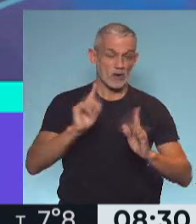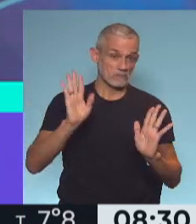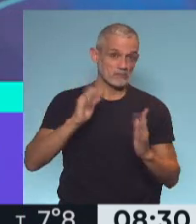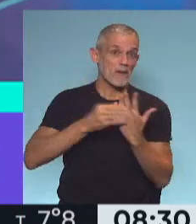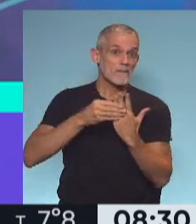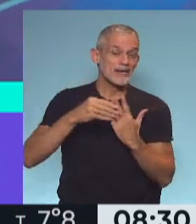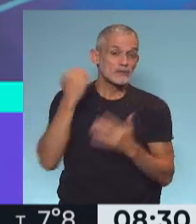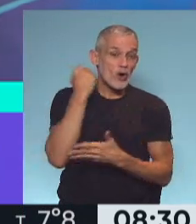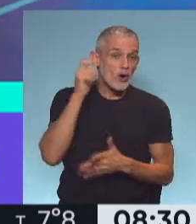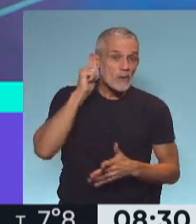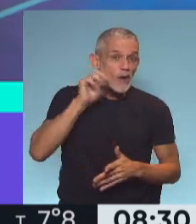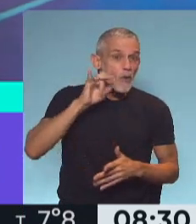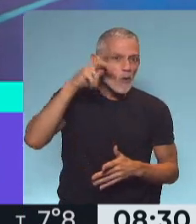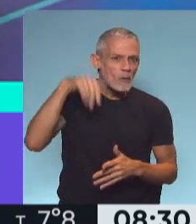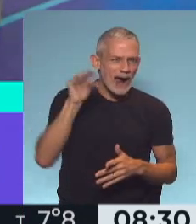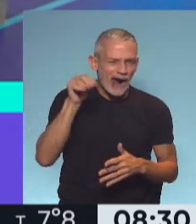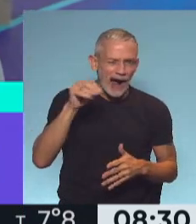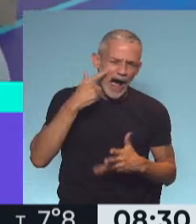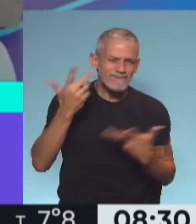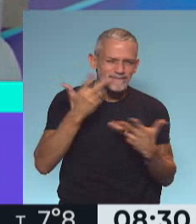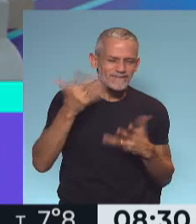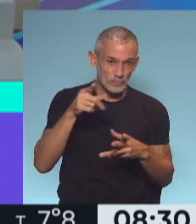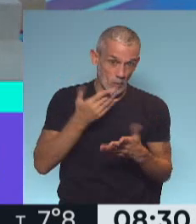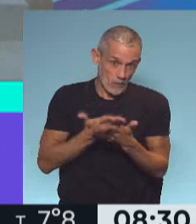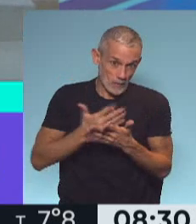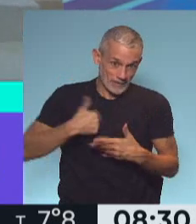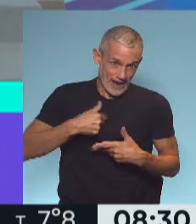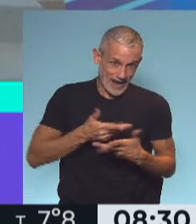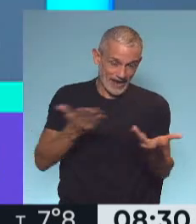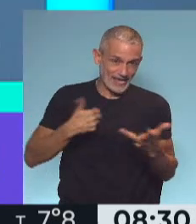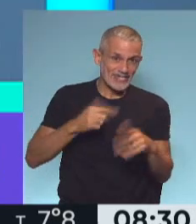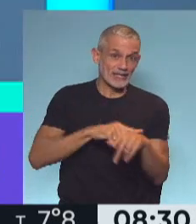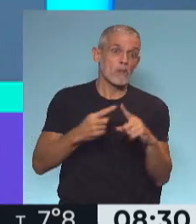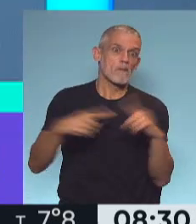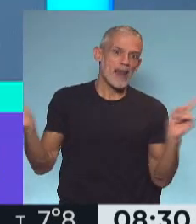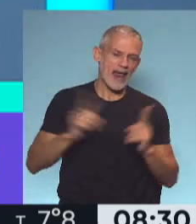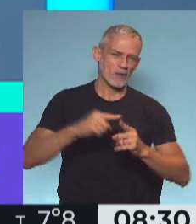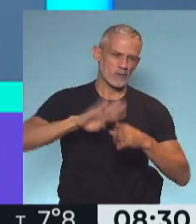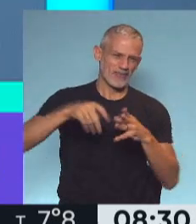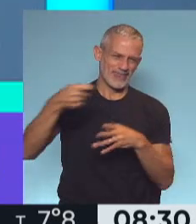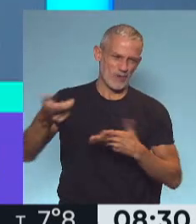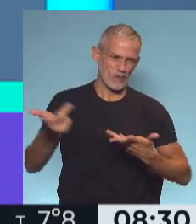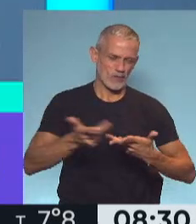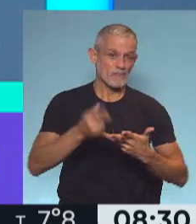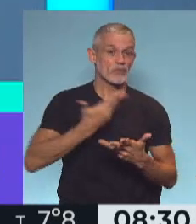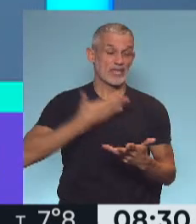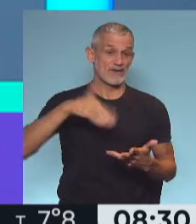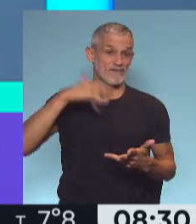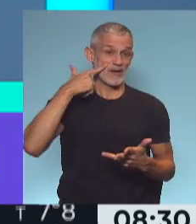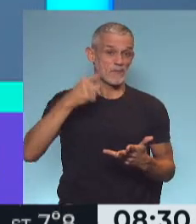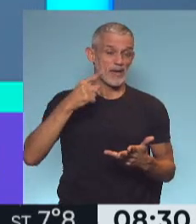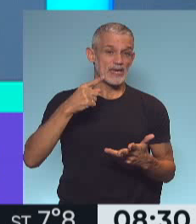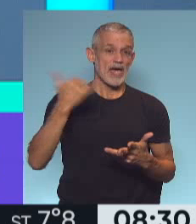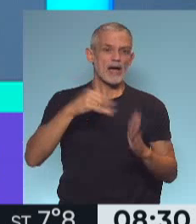está llamando para decirle feliz día del amigo, ¿no? Sí. es la propuesta argentina. Claro, si hablamos de largo plazo, es justamente el FMI tiene en sus